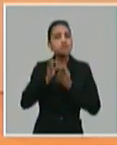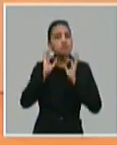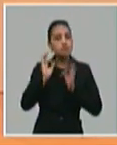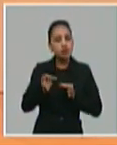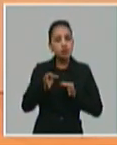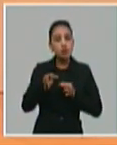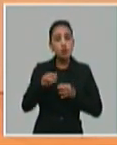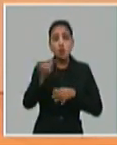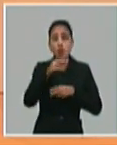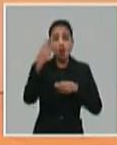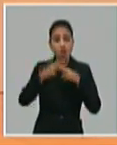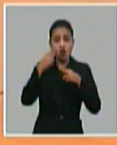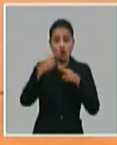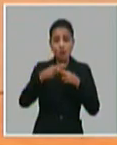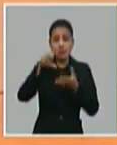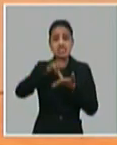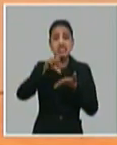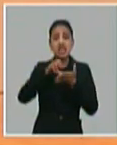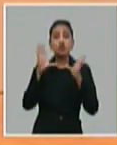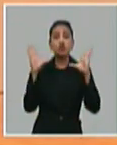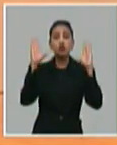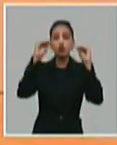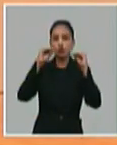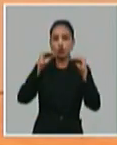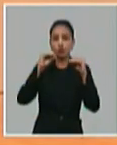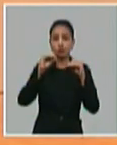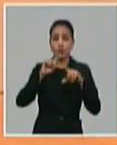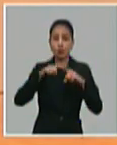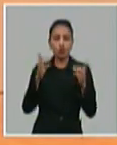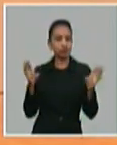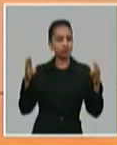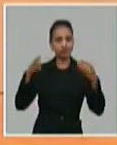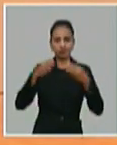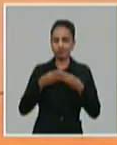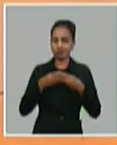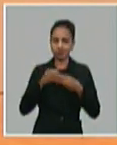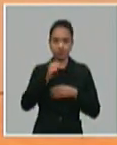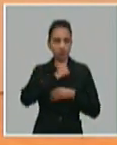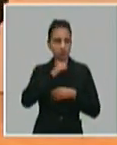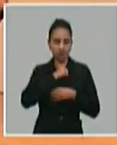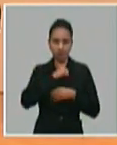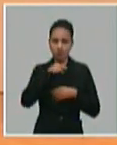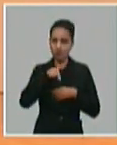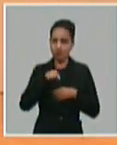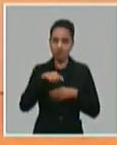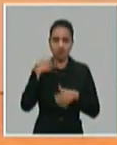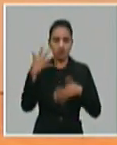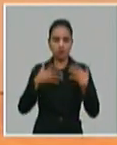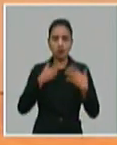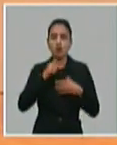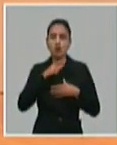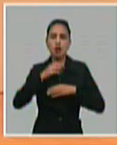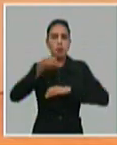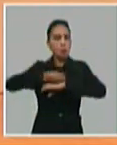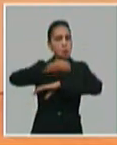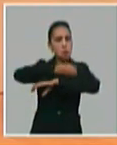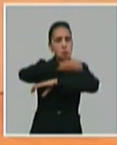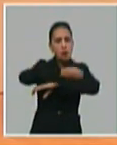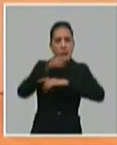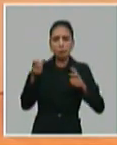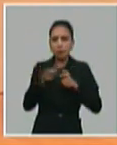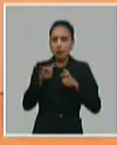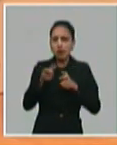centro nocturno. Y por tanto, queremos dejar claro que estamos limitando ese tipo de actividad. Ahora, el barcito que está en un lugar